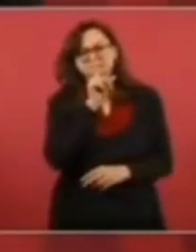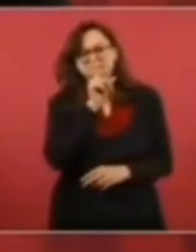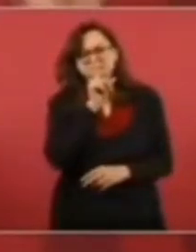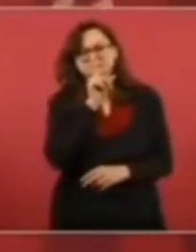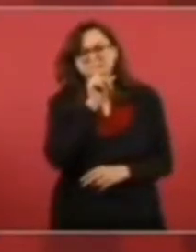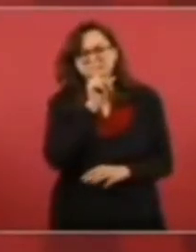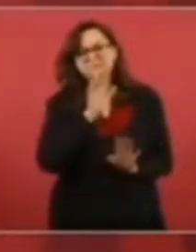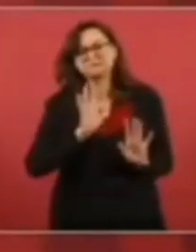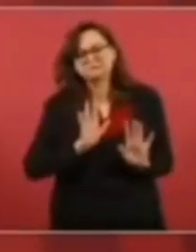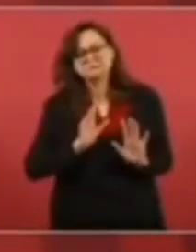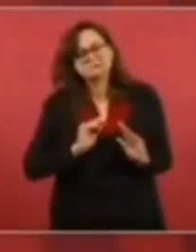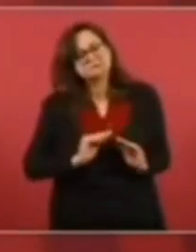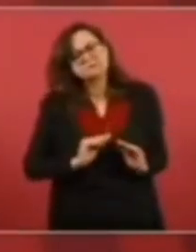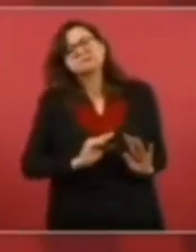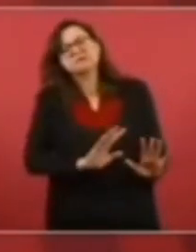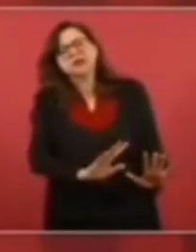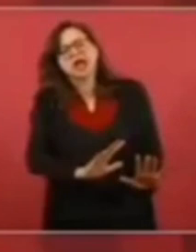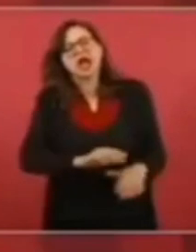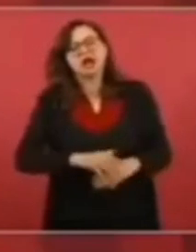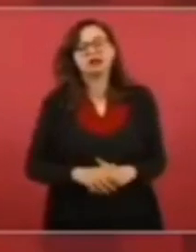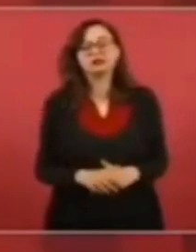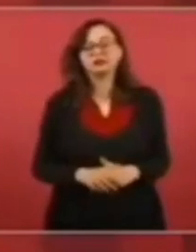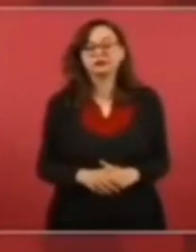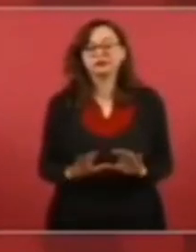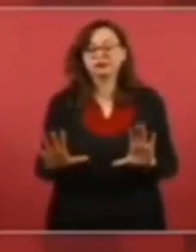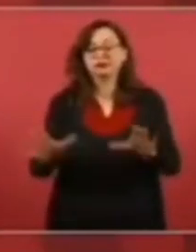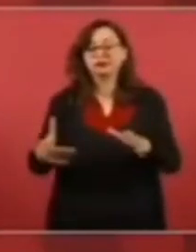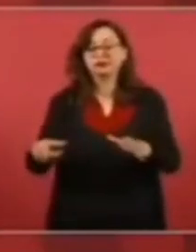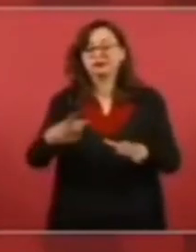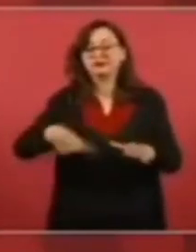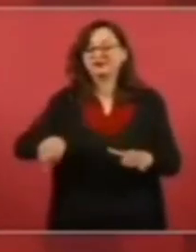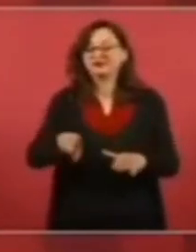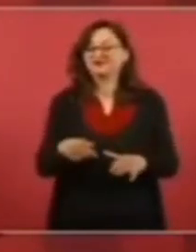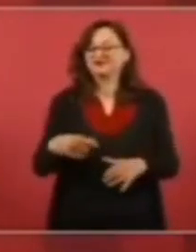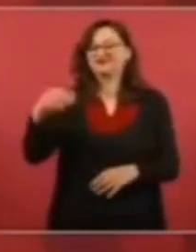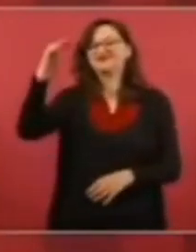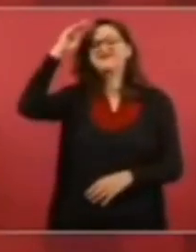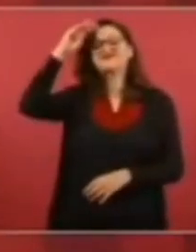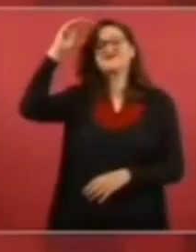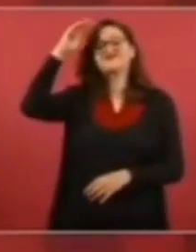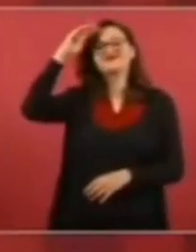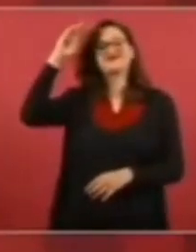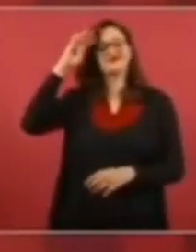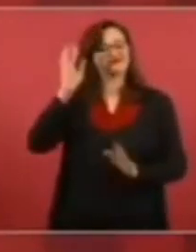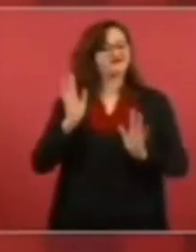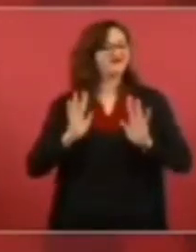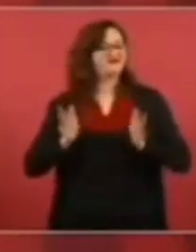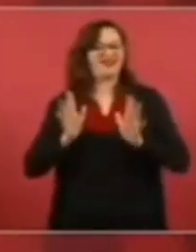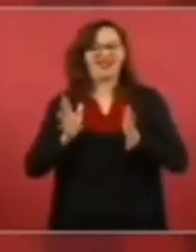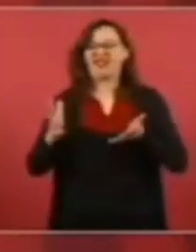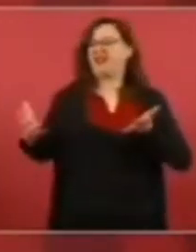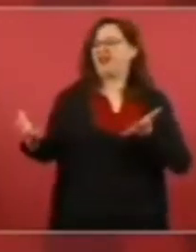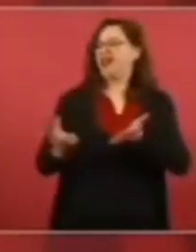piensan los conservadores que ya tienen todo